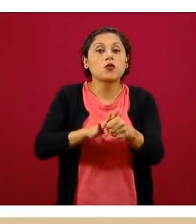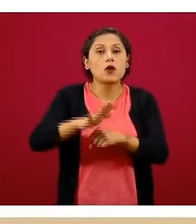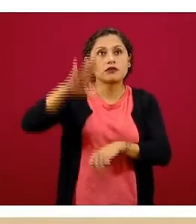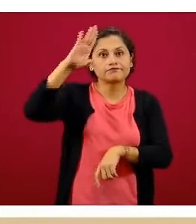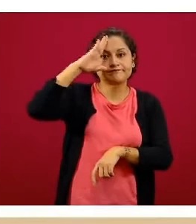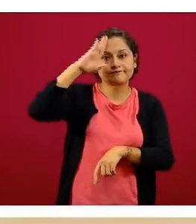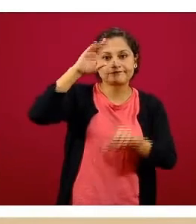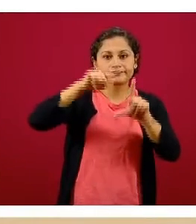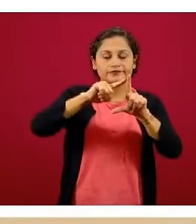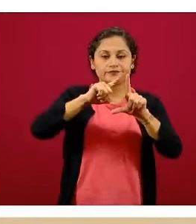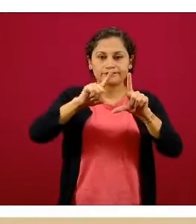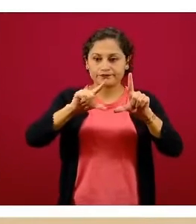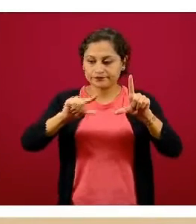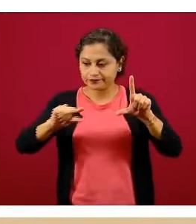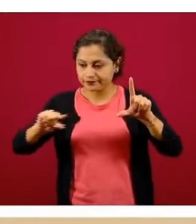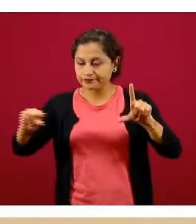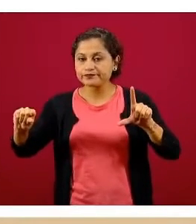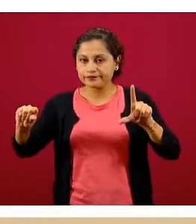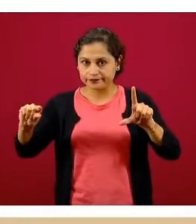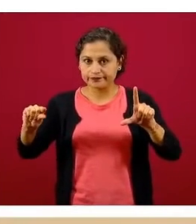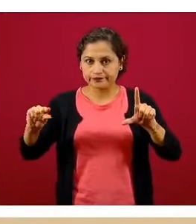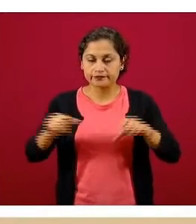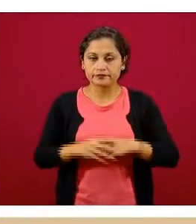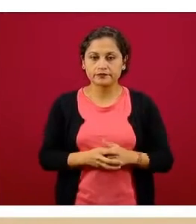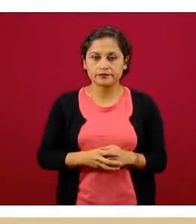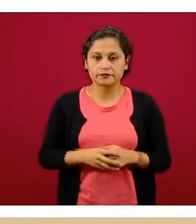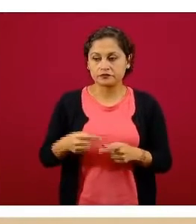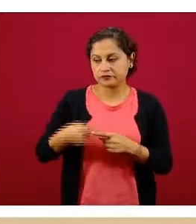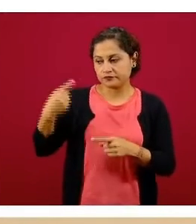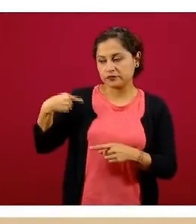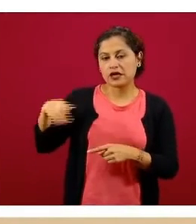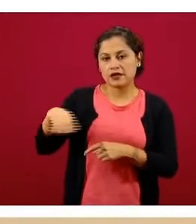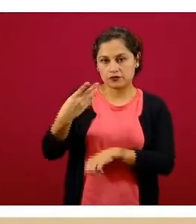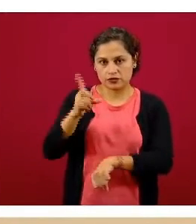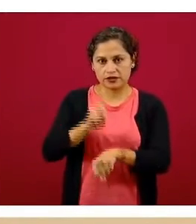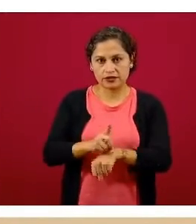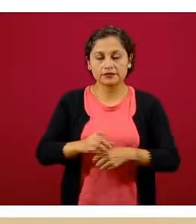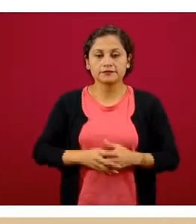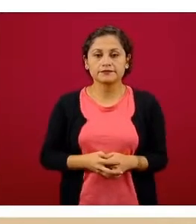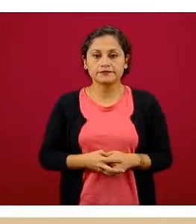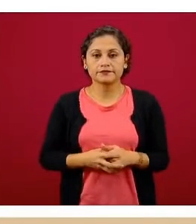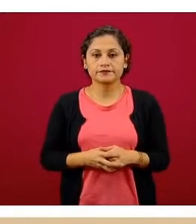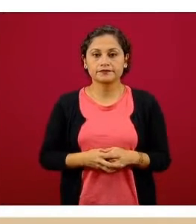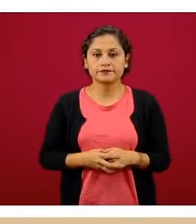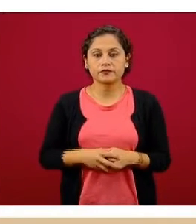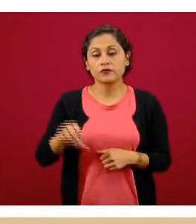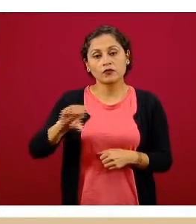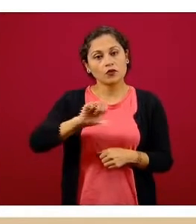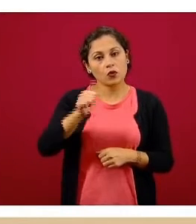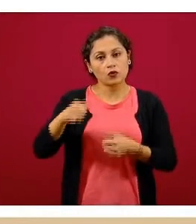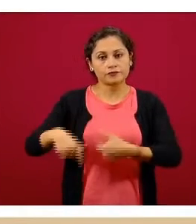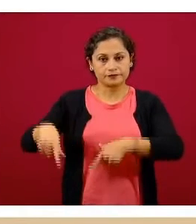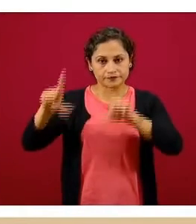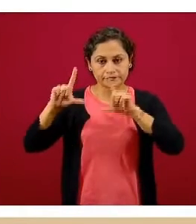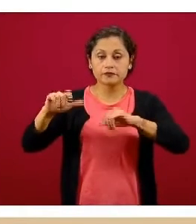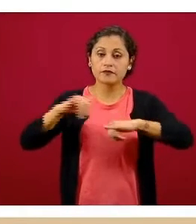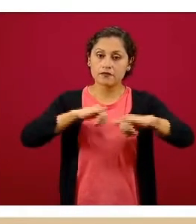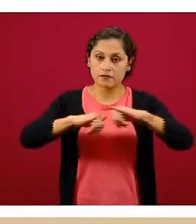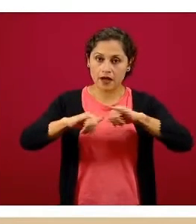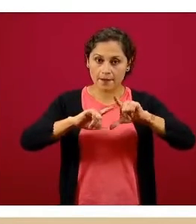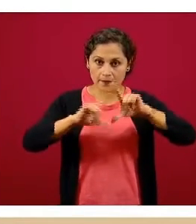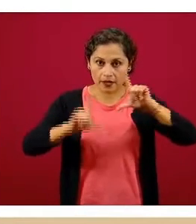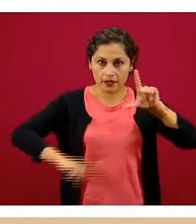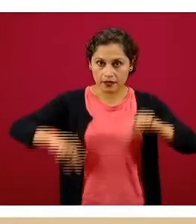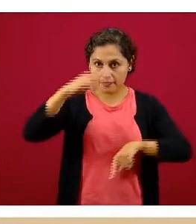carga de estos 14 días de los casos que han tenido. La siguiente diapositiva es nuestro mapa nuevamente, pero ahora con la tasa de